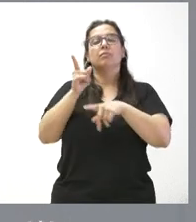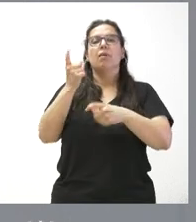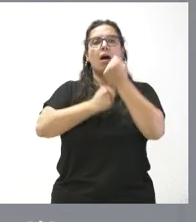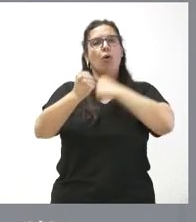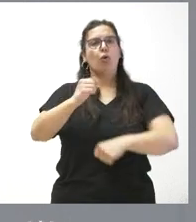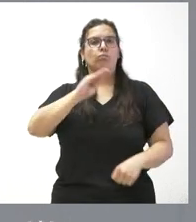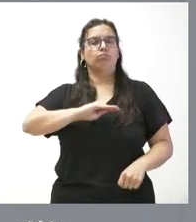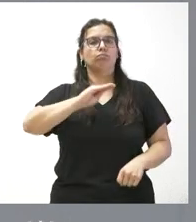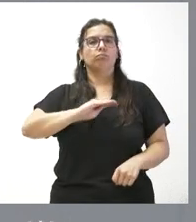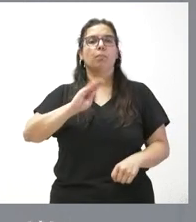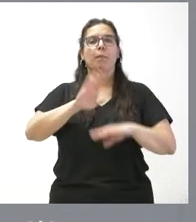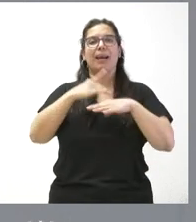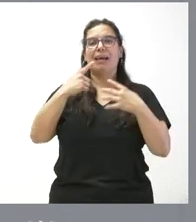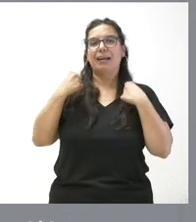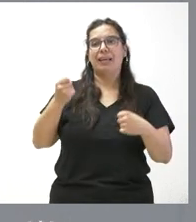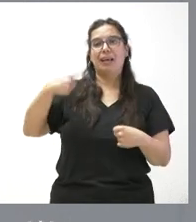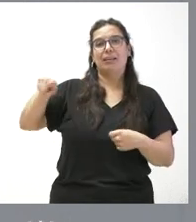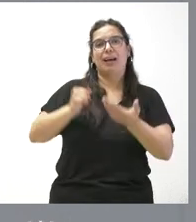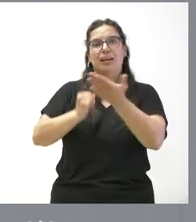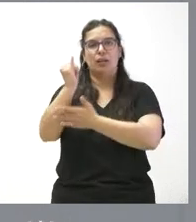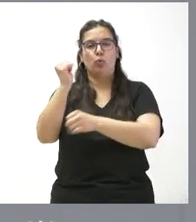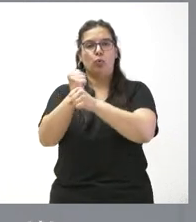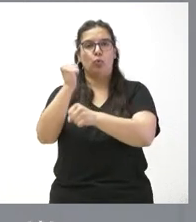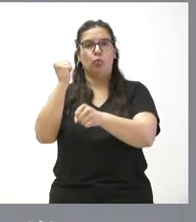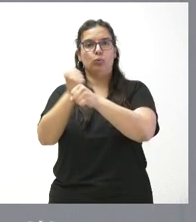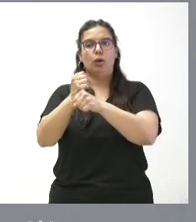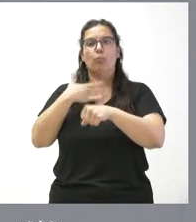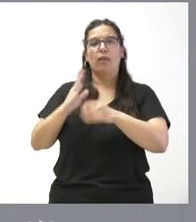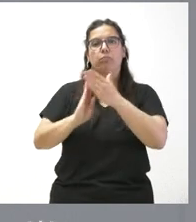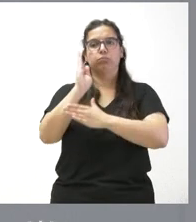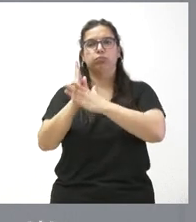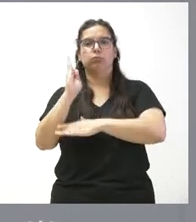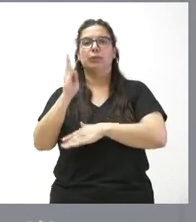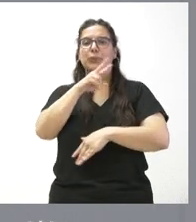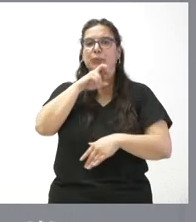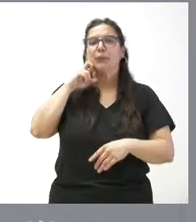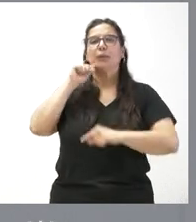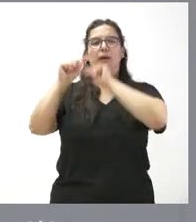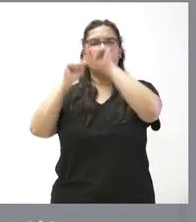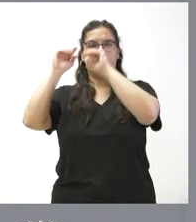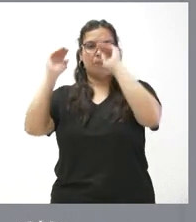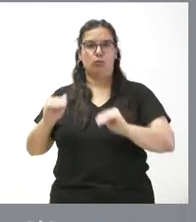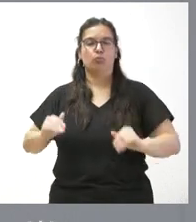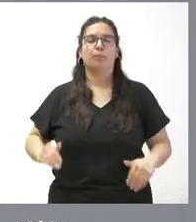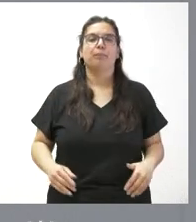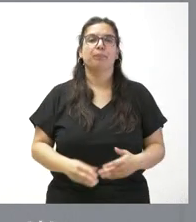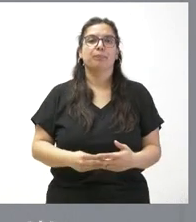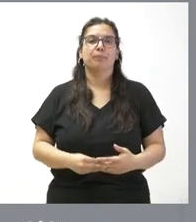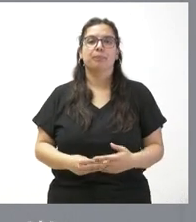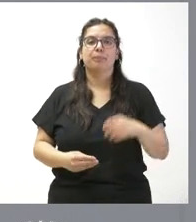de energía para los agricultores que va a implicar un regadío más productivo y sostenible y con menos emisiones de CO2. Va a